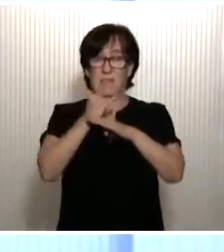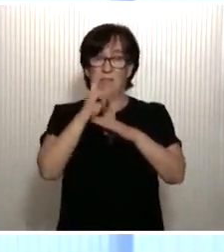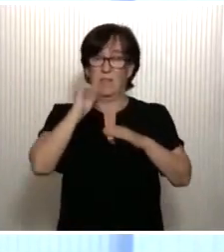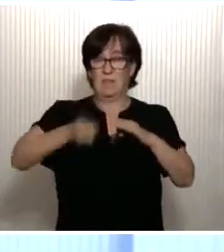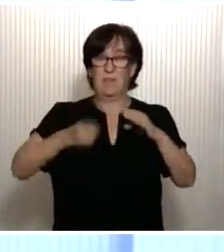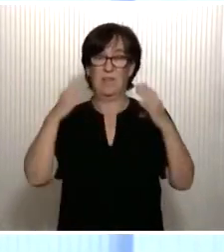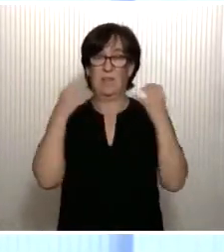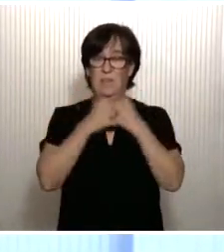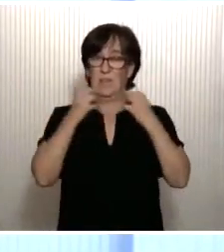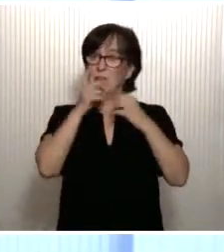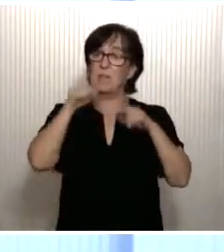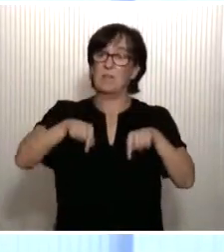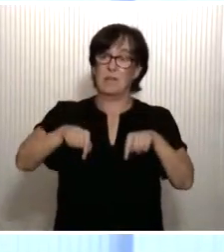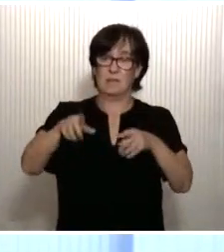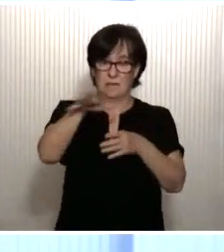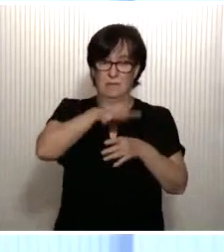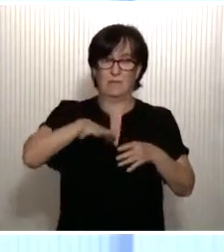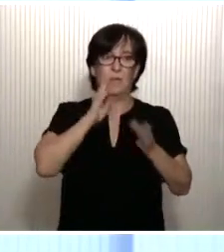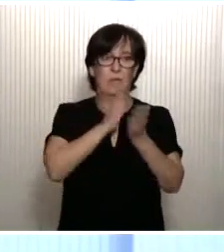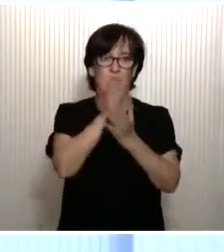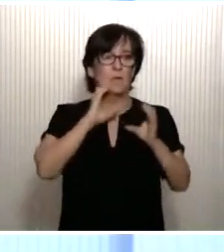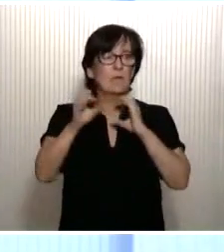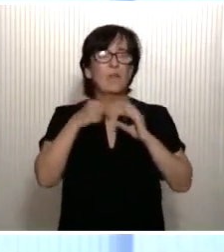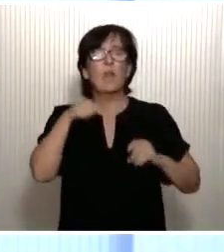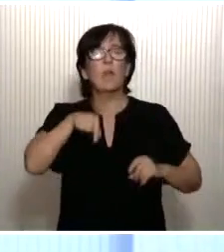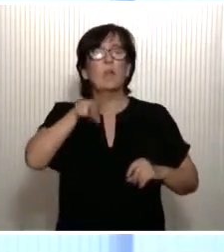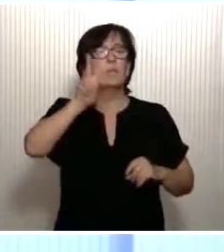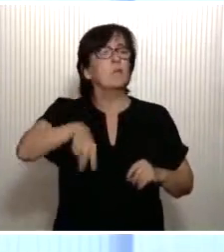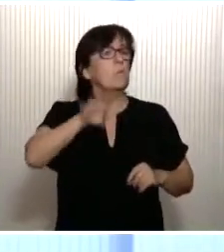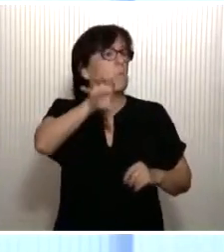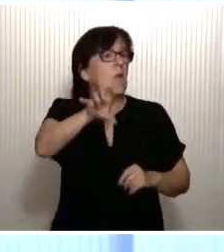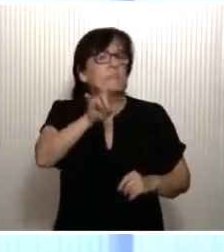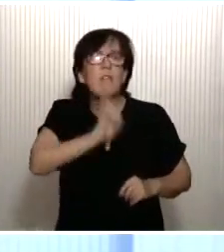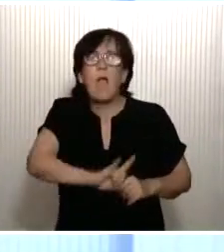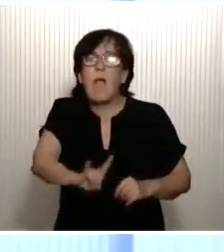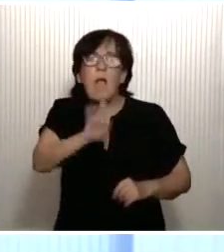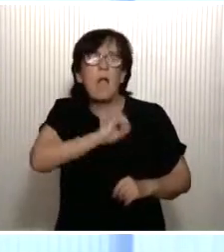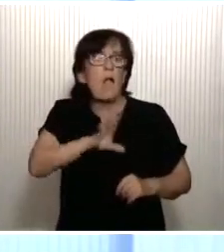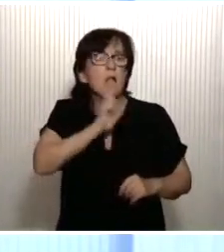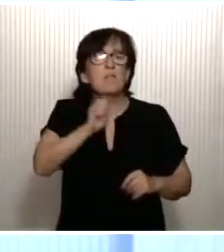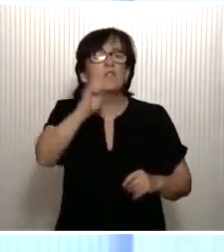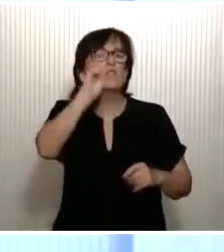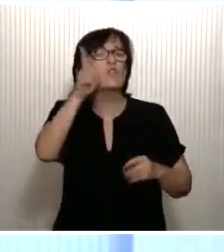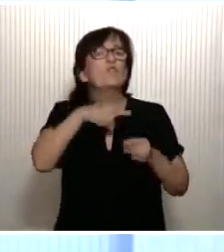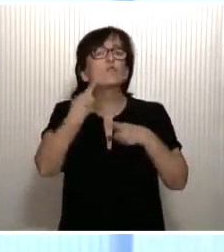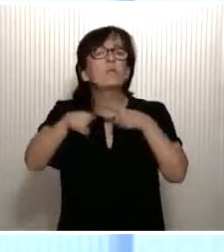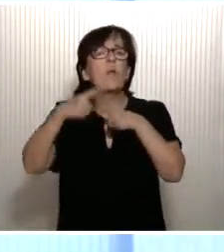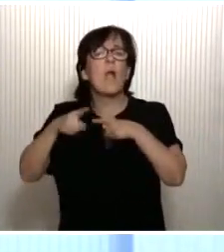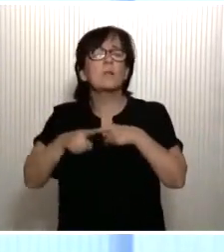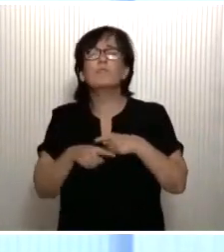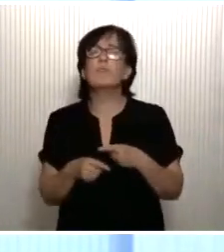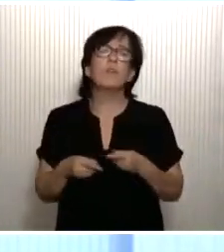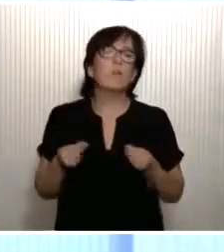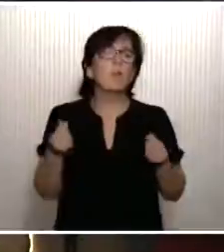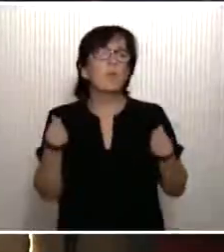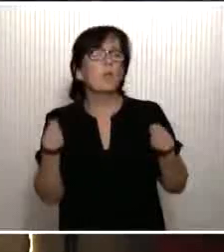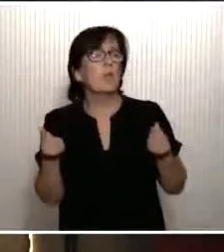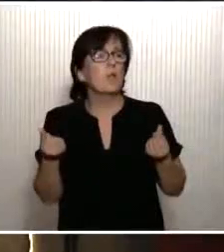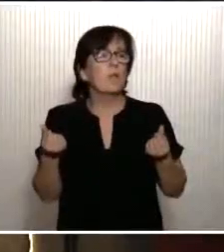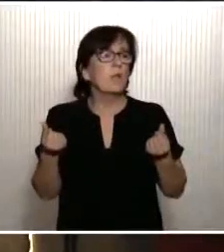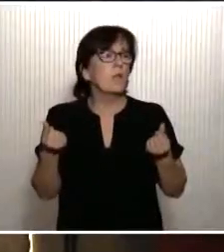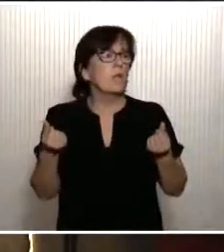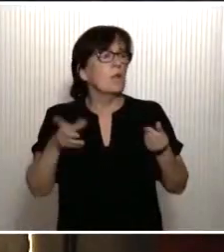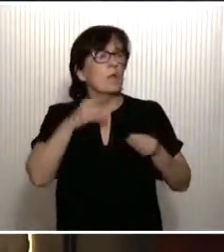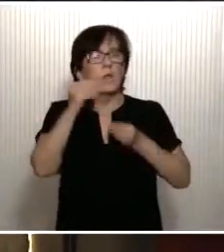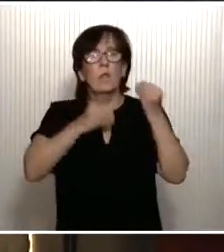reciente entrevista que hizo a medio de comunicación. Somos un país admirable. Y esto no es una lectura ni una, digamos, una